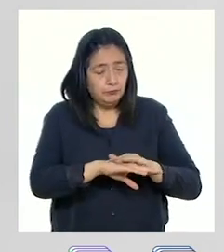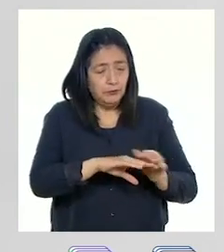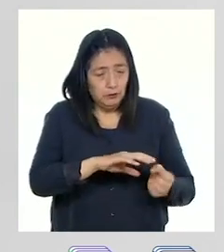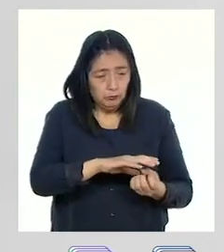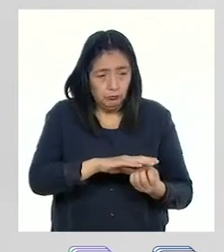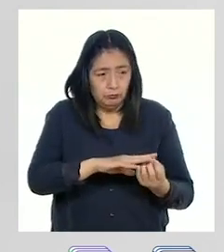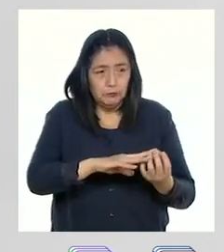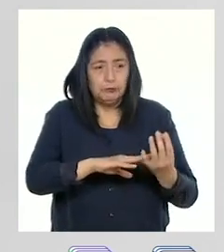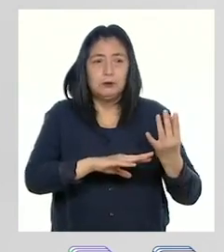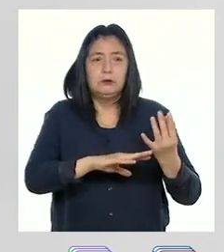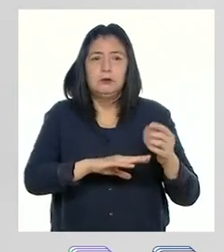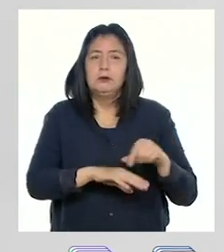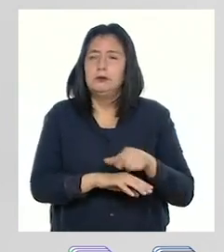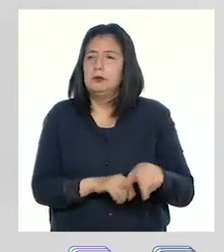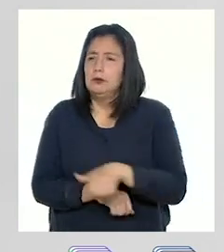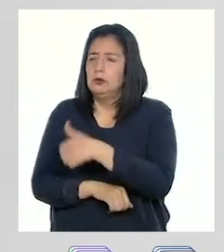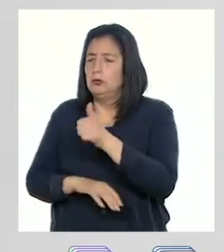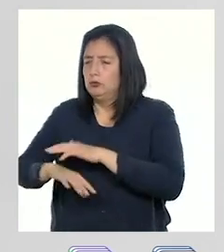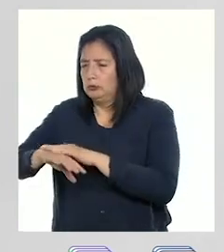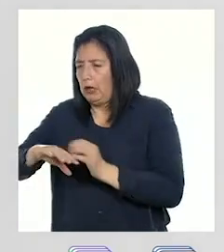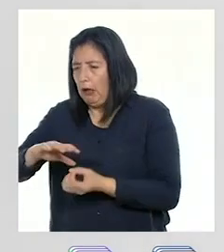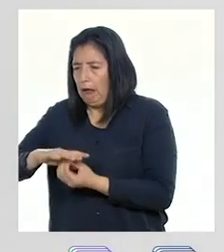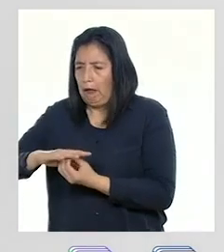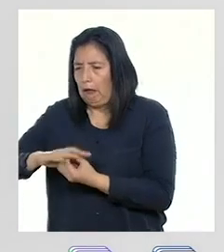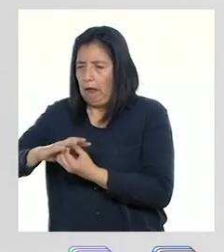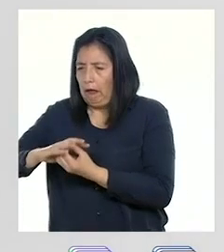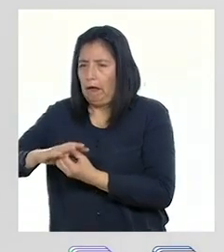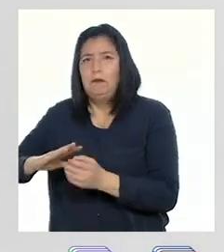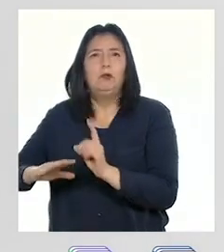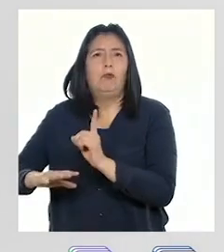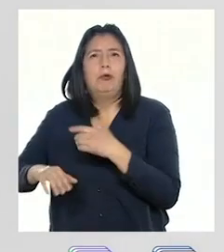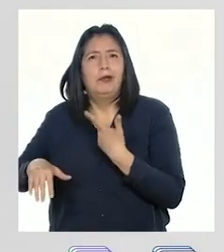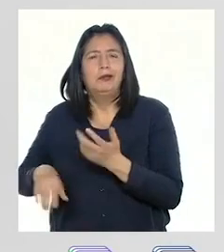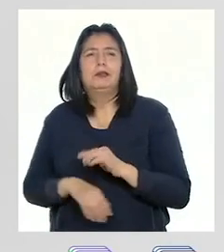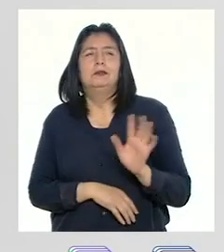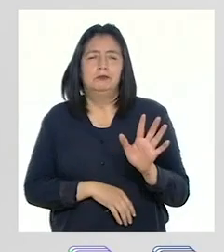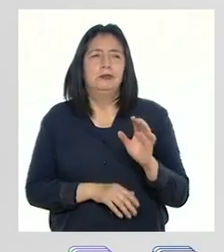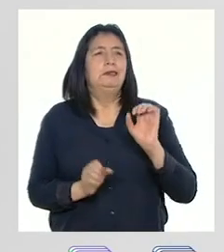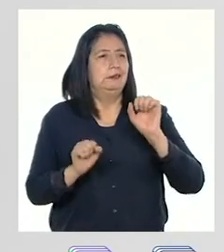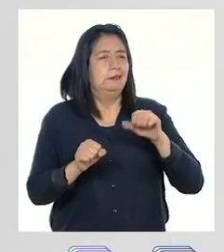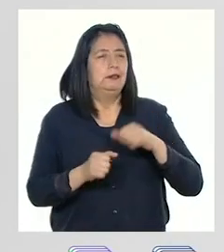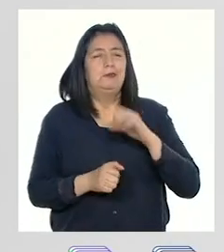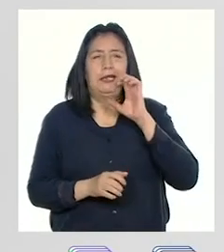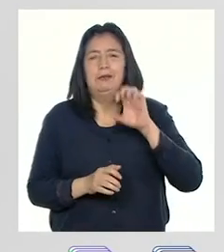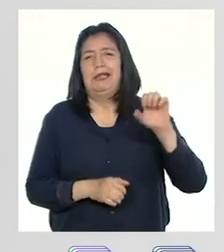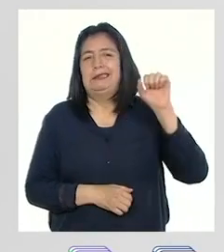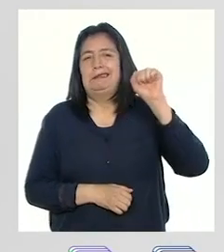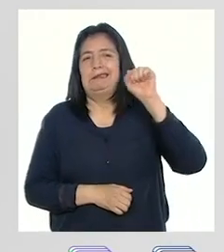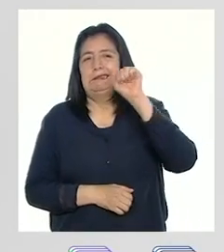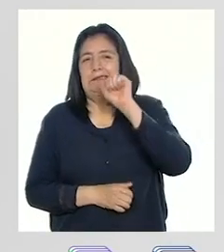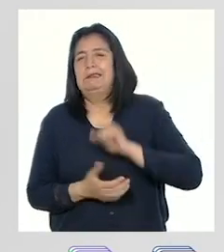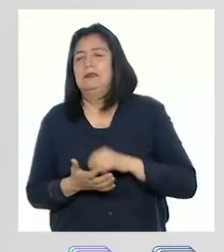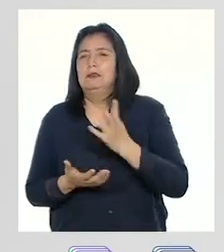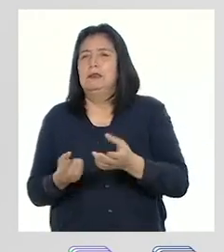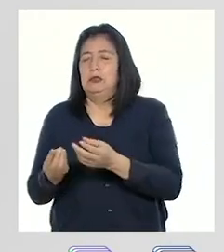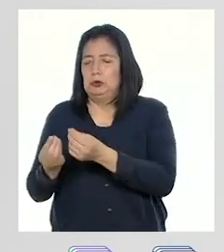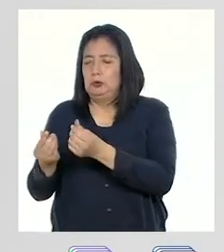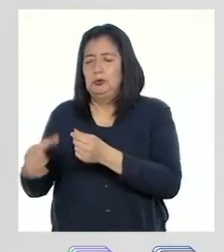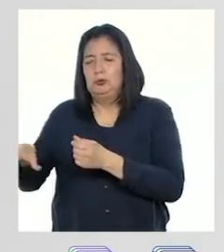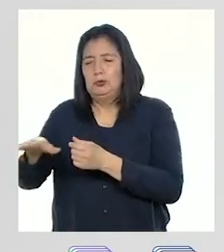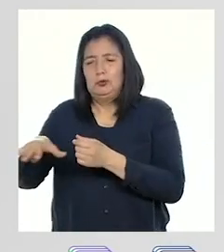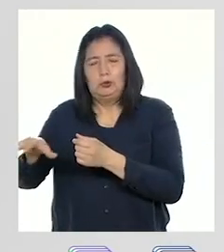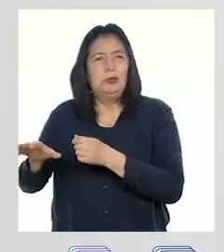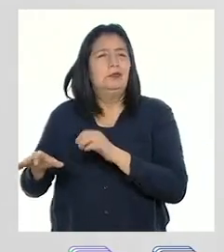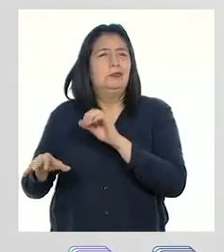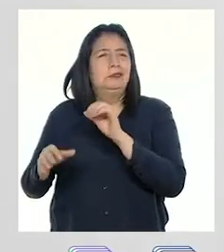ciertos suelos, mientras que otras no. Sí, profesor. Por ejemplo, la zanahoria que crece en suelos arcillosos y ricos